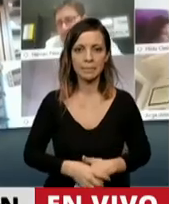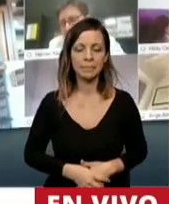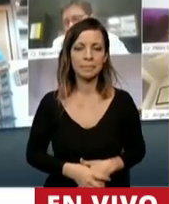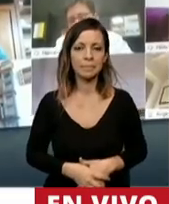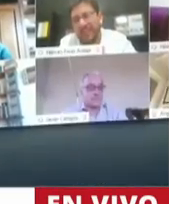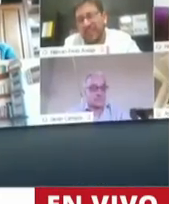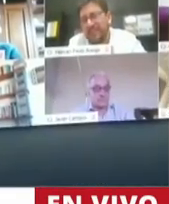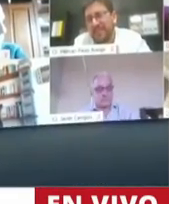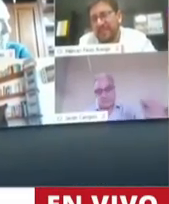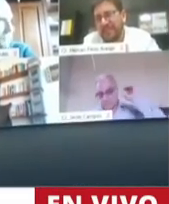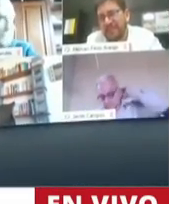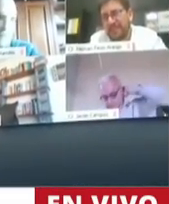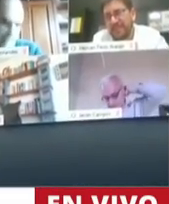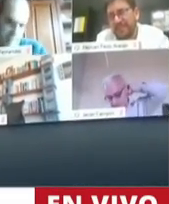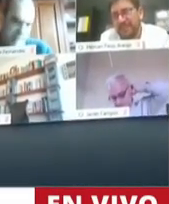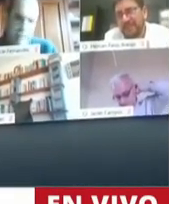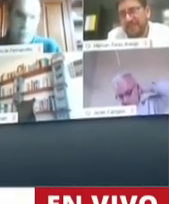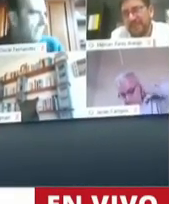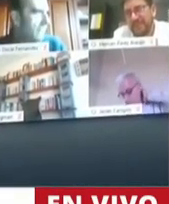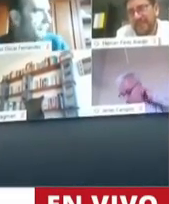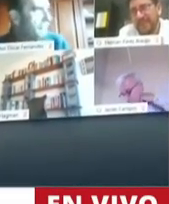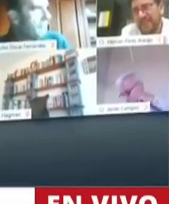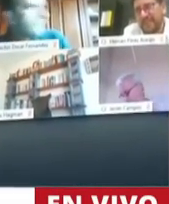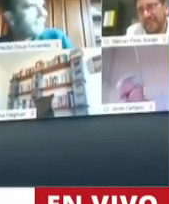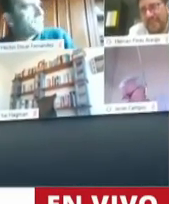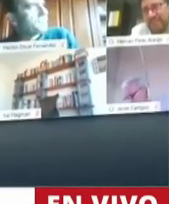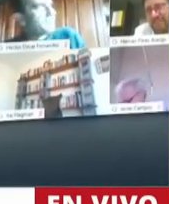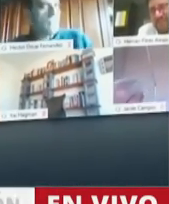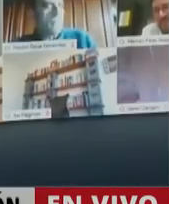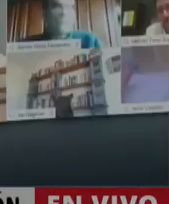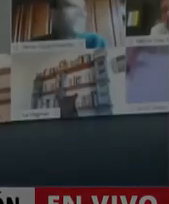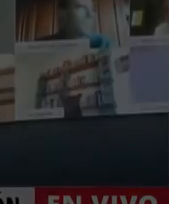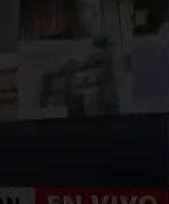Muchísimas gracias, diputada Alma Zapag.